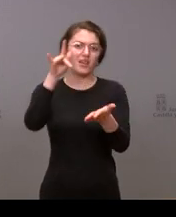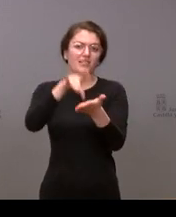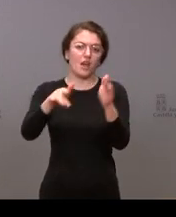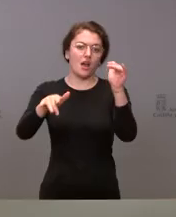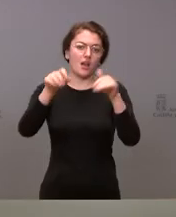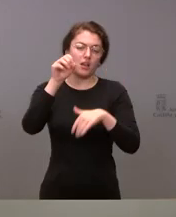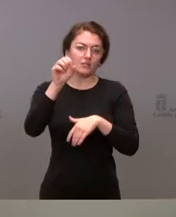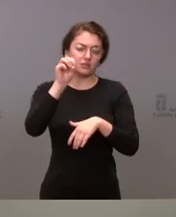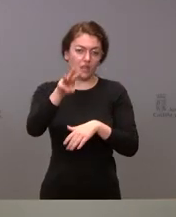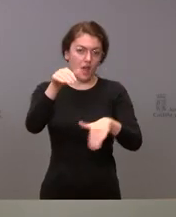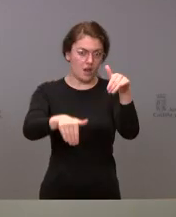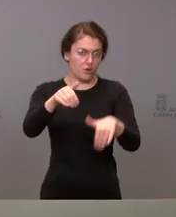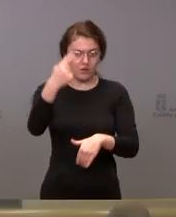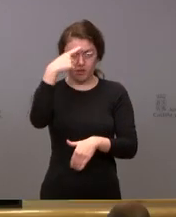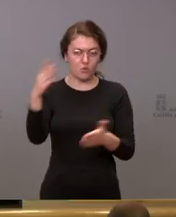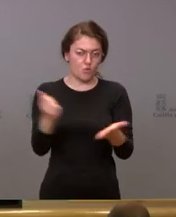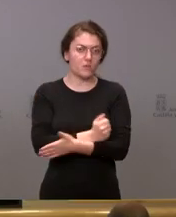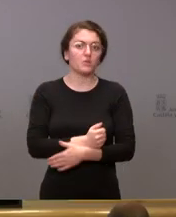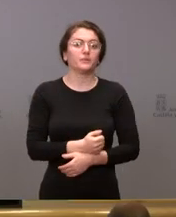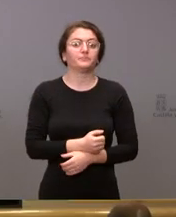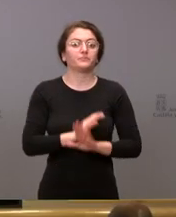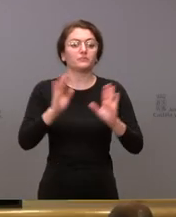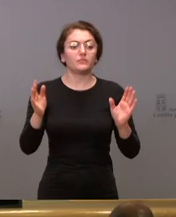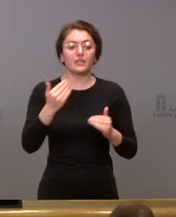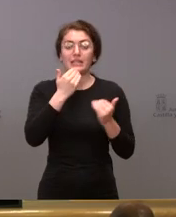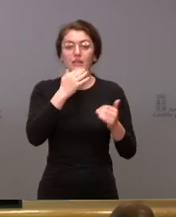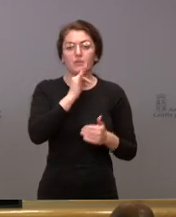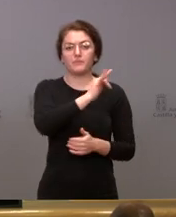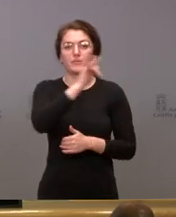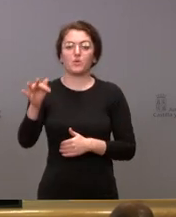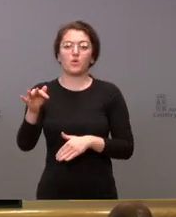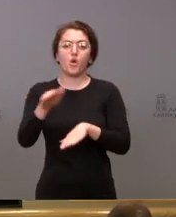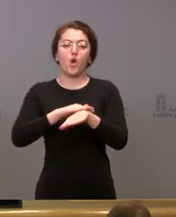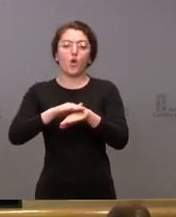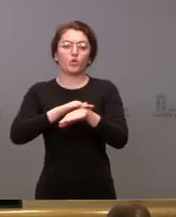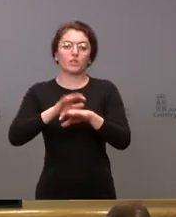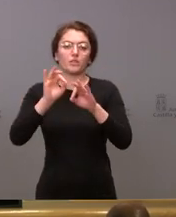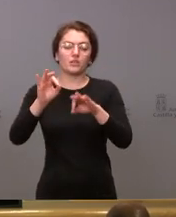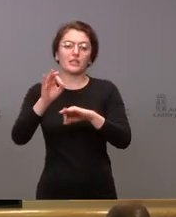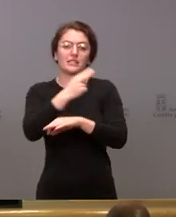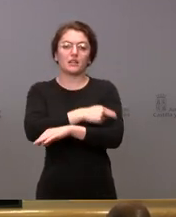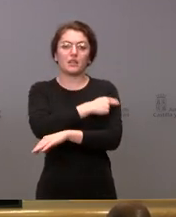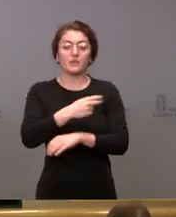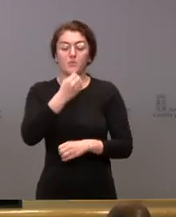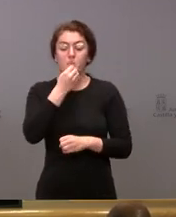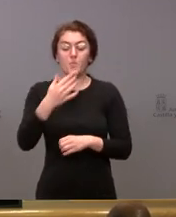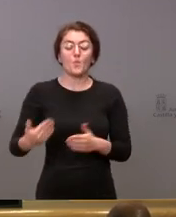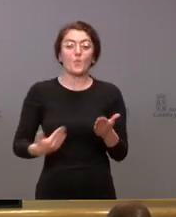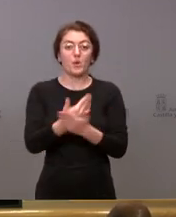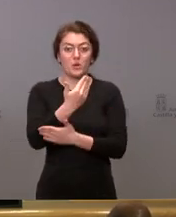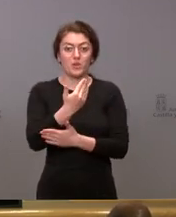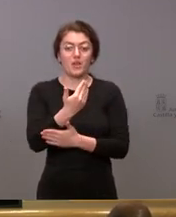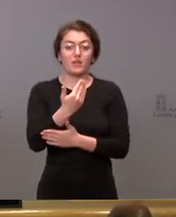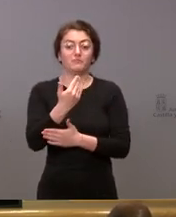13 de febrero. Gracias. Muchas gracias, consejero. Tiene la palabra el consejero de Sanidad. Gracias, portavoz. Buenos días. Comparezco para darles cuenta de las